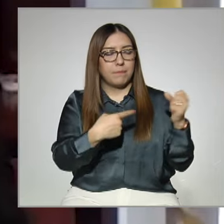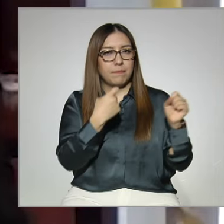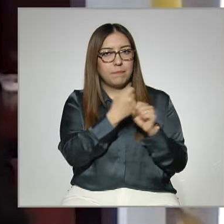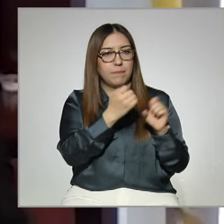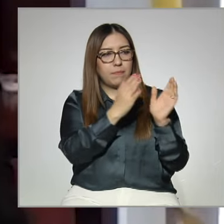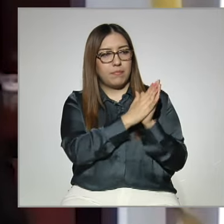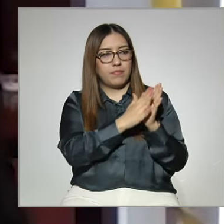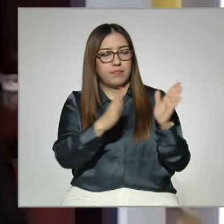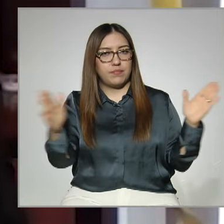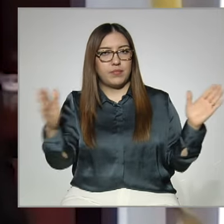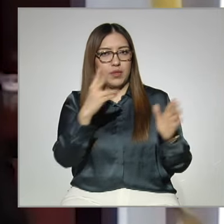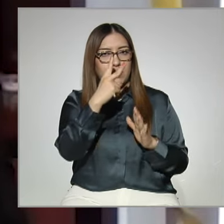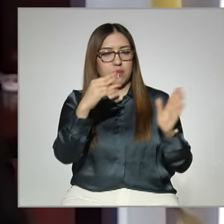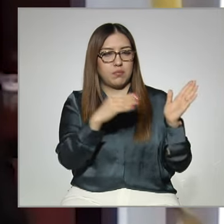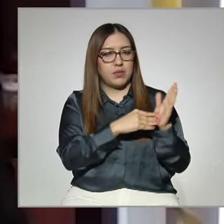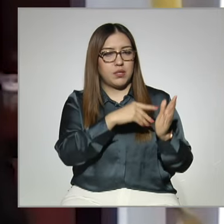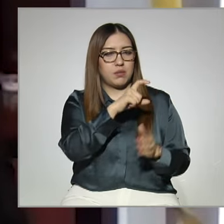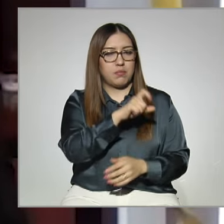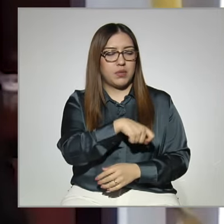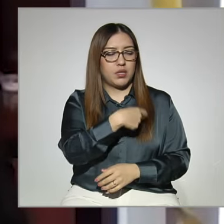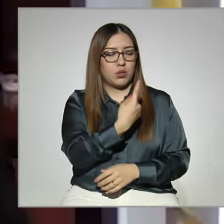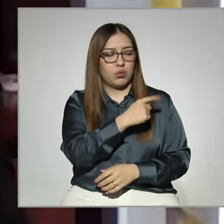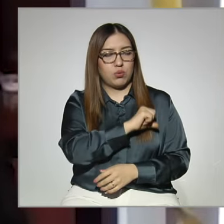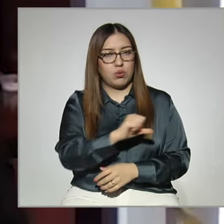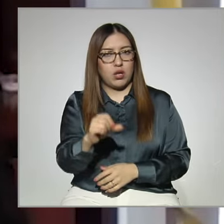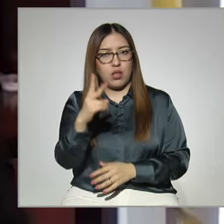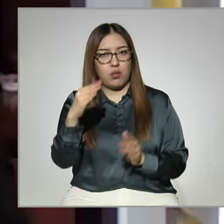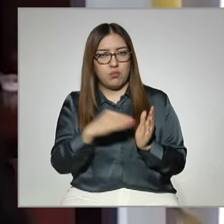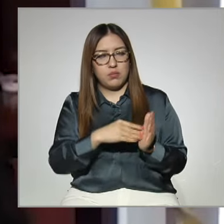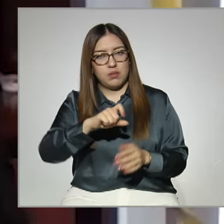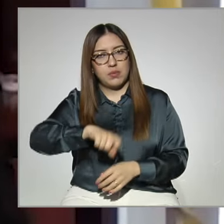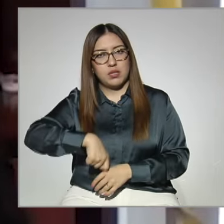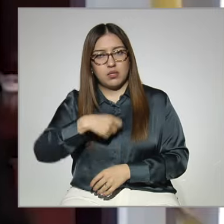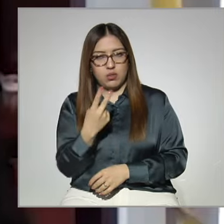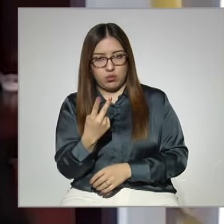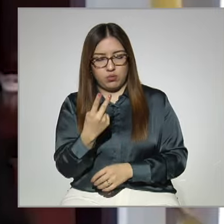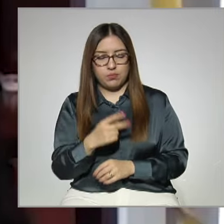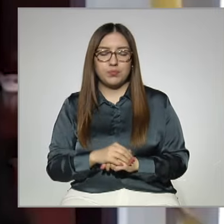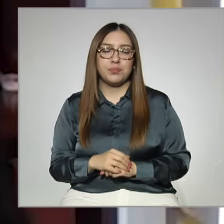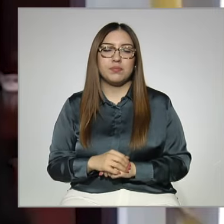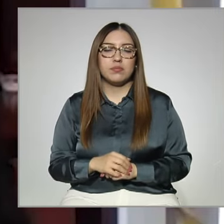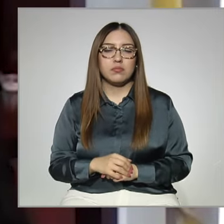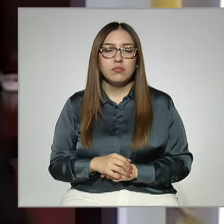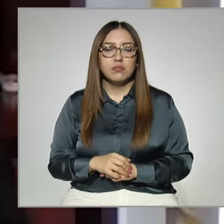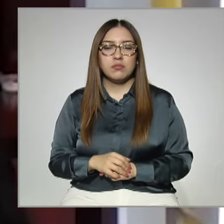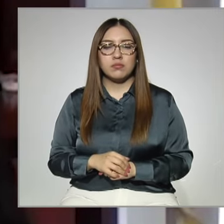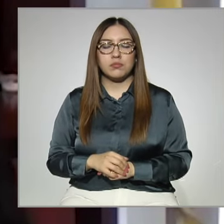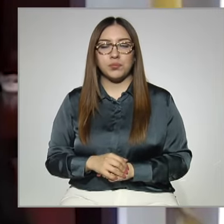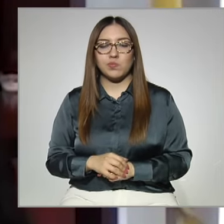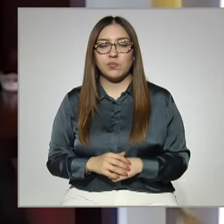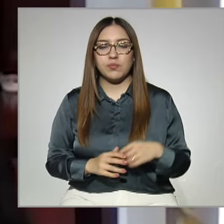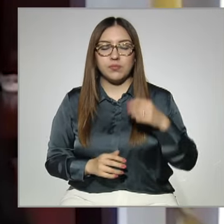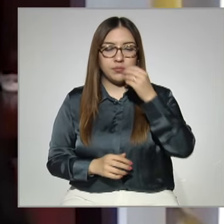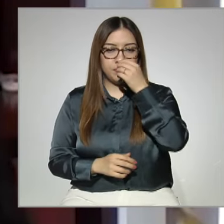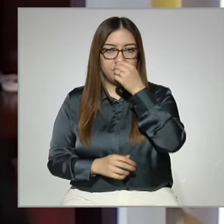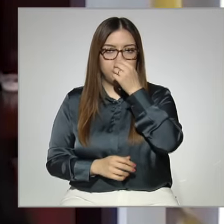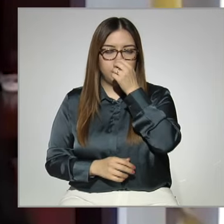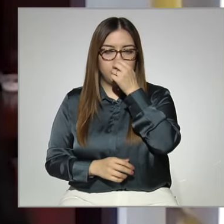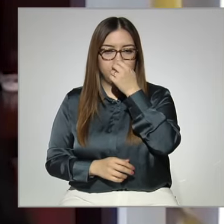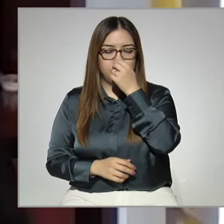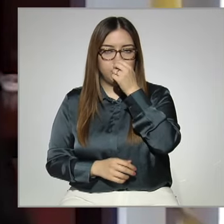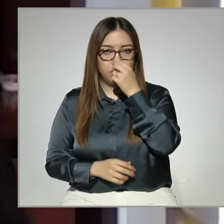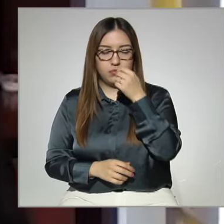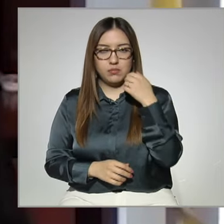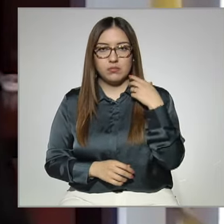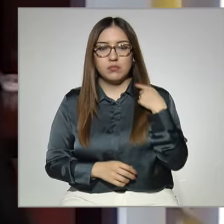estamos en el 2021-2022, y el porcentaje de los que no estaban inscritos,